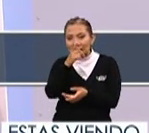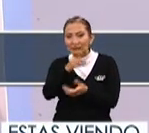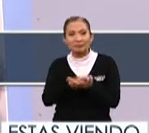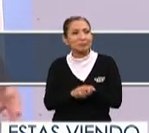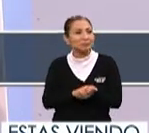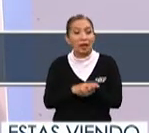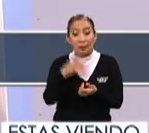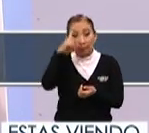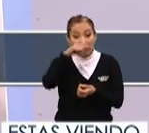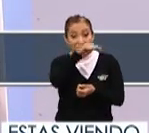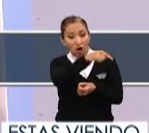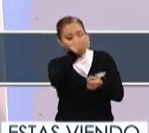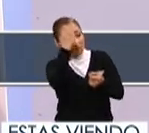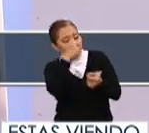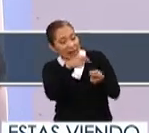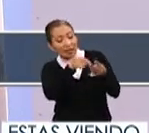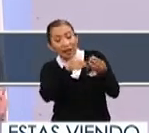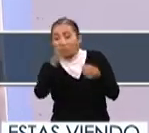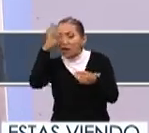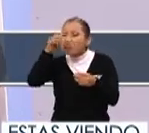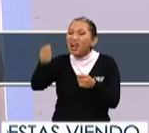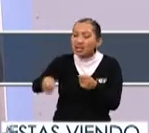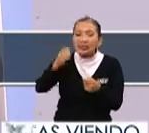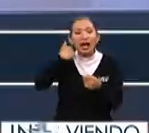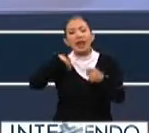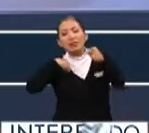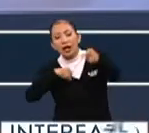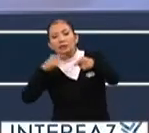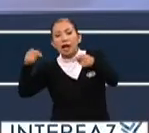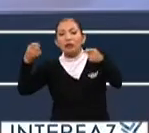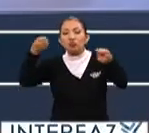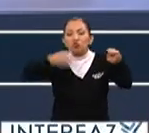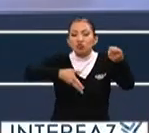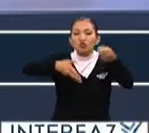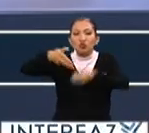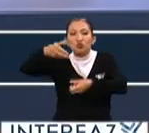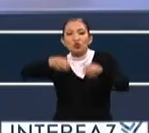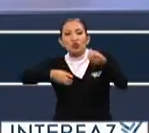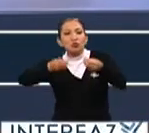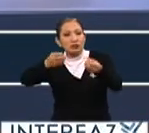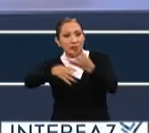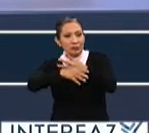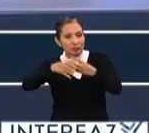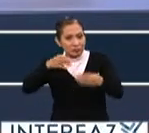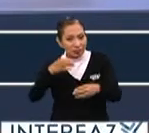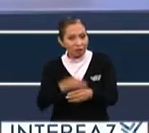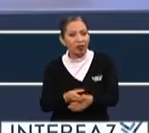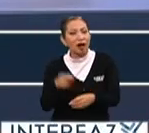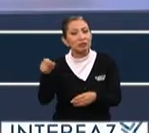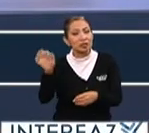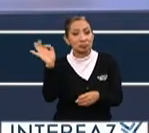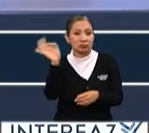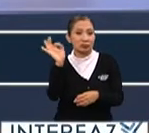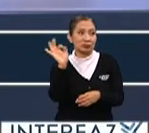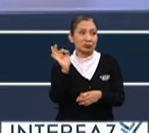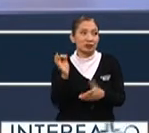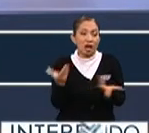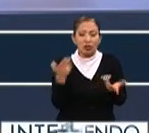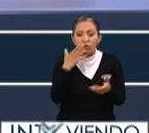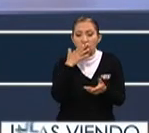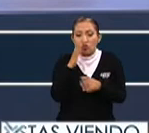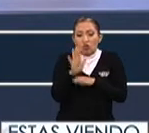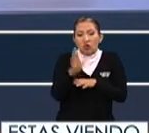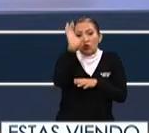este México es así Filipinas es así Canadá es así entonces ya se empezaba a compartir muchas cosas que a lo mejor son